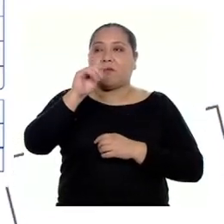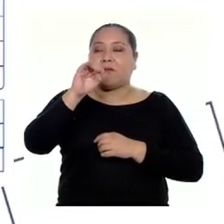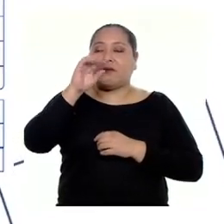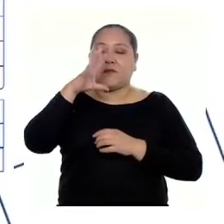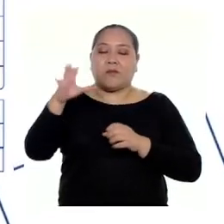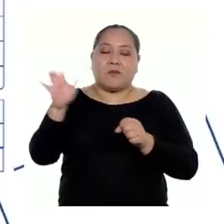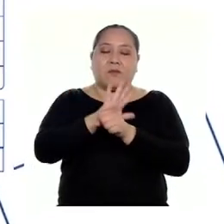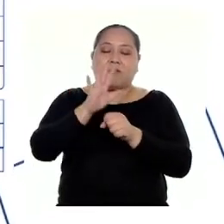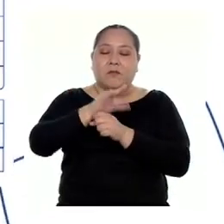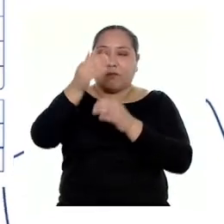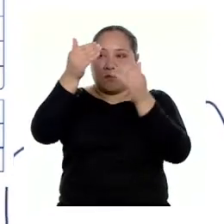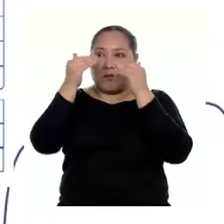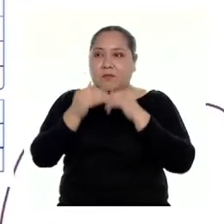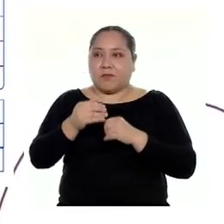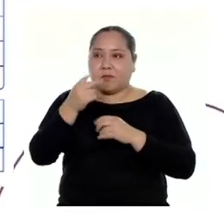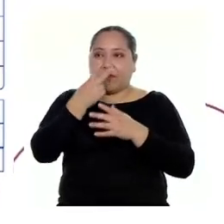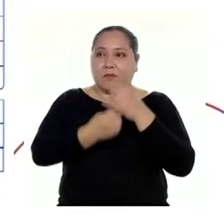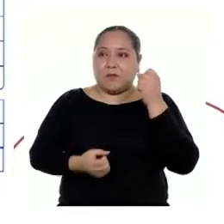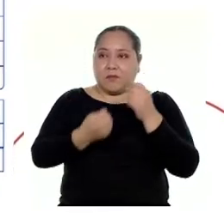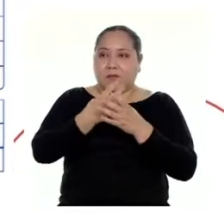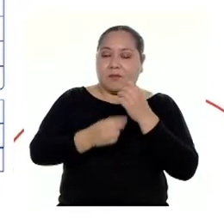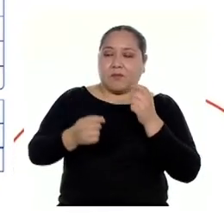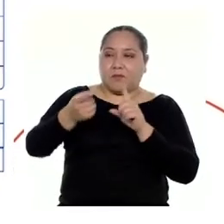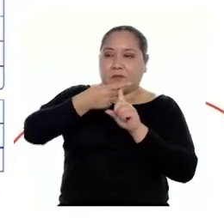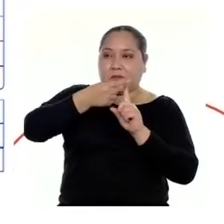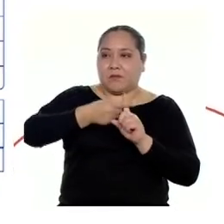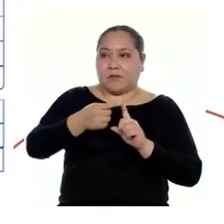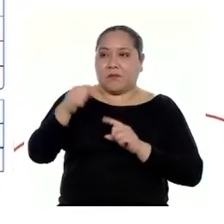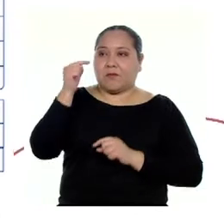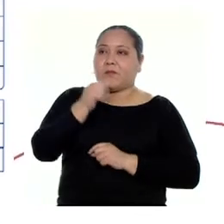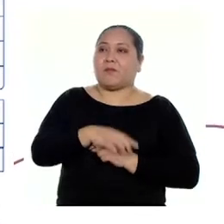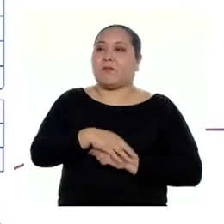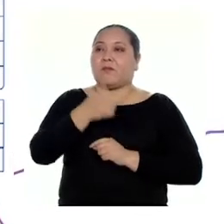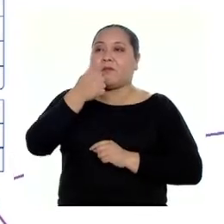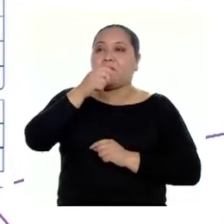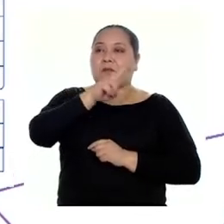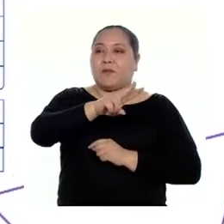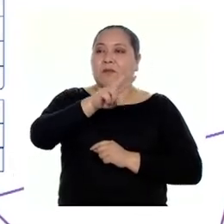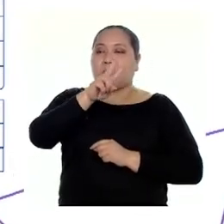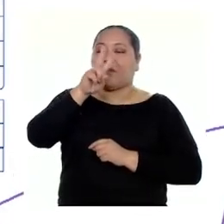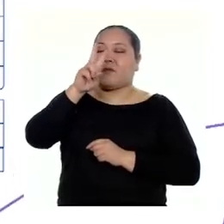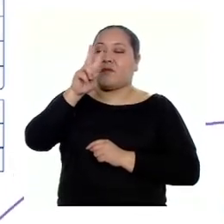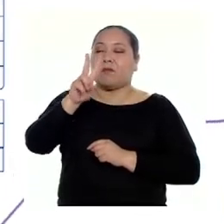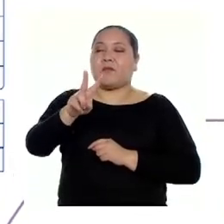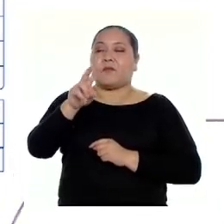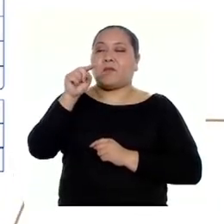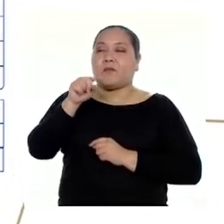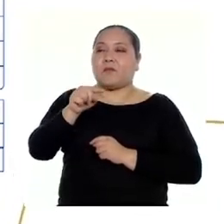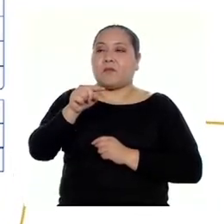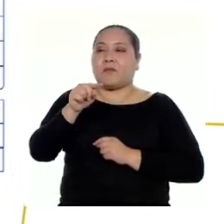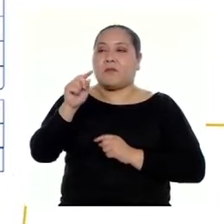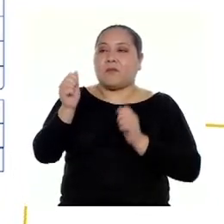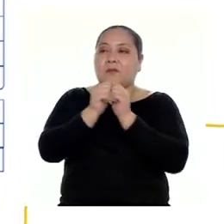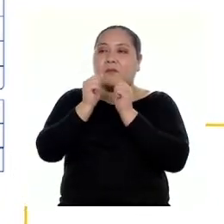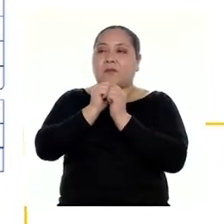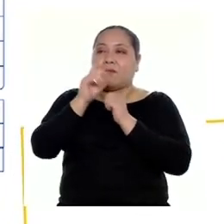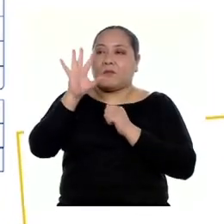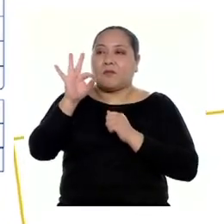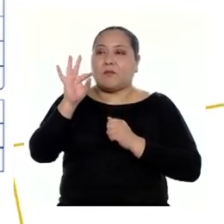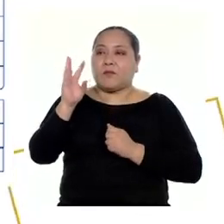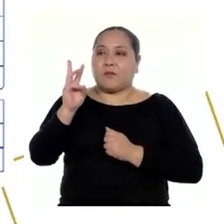Exacto. Si sumamos estos valores, obtenemos en total 202 soles con 96 céntimos.